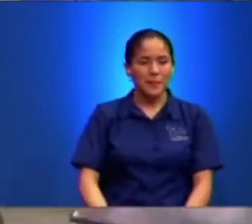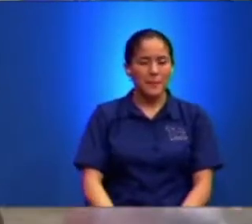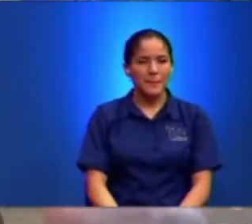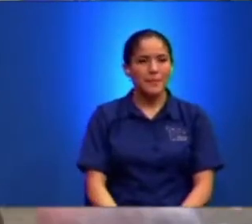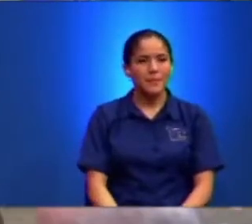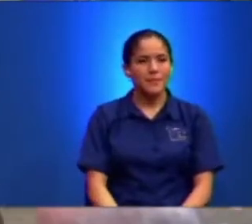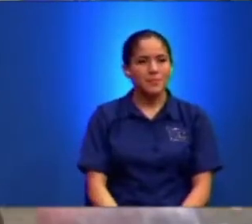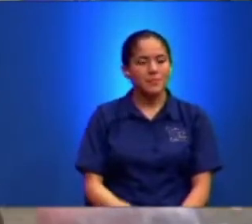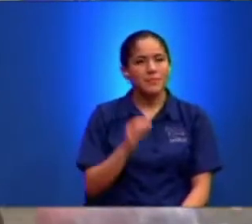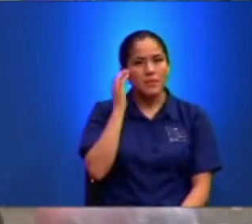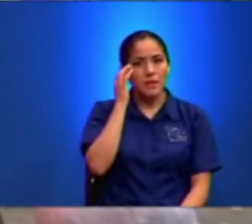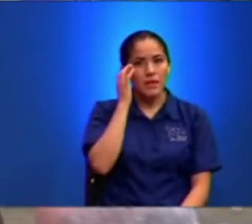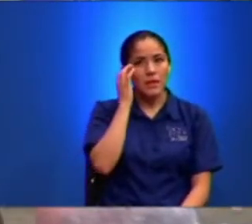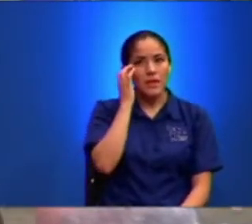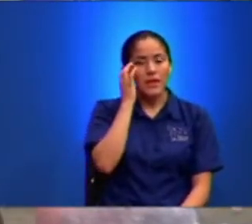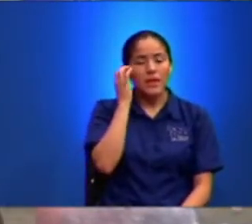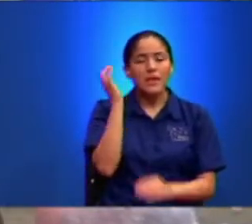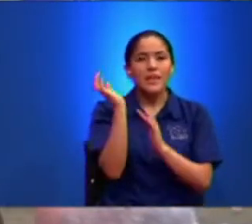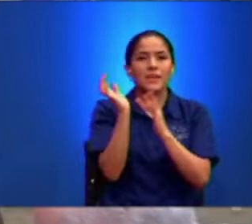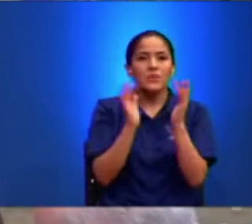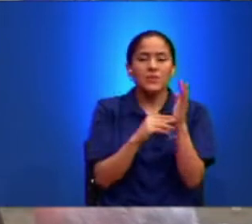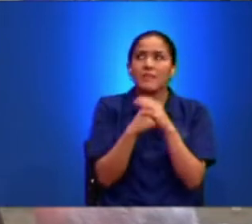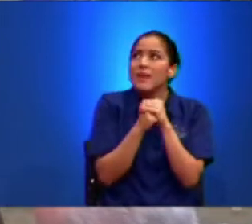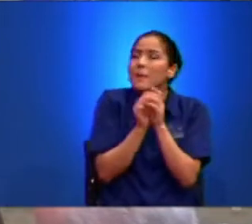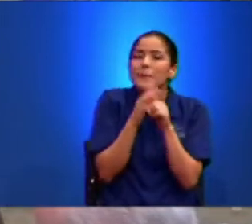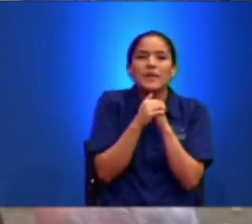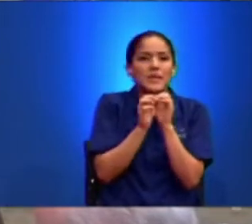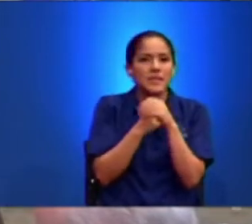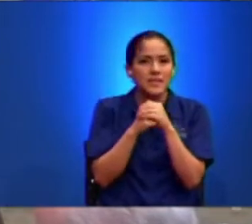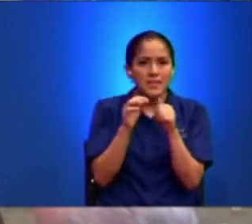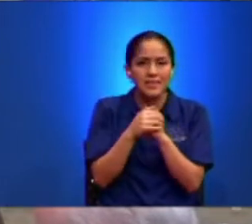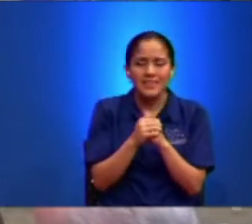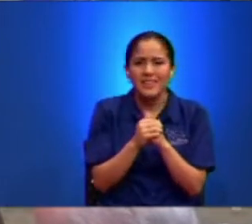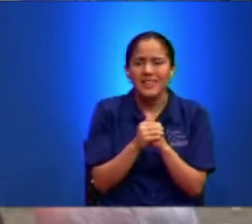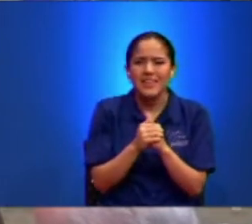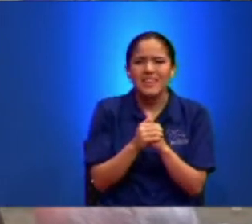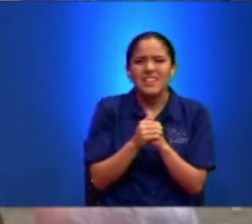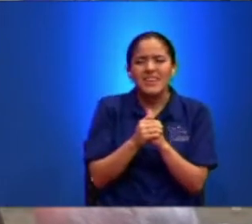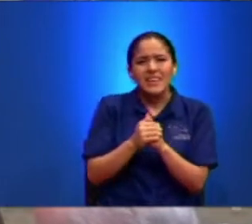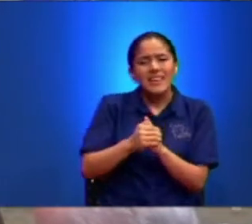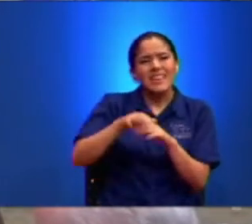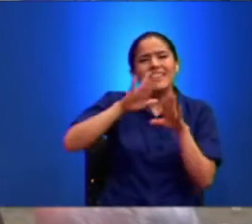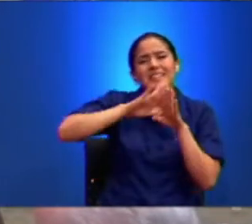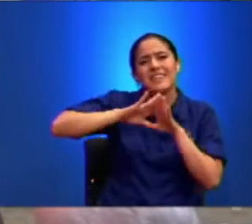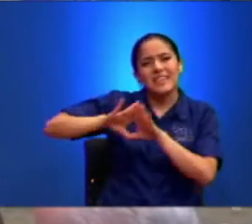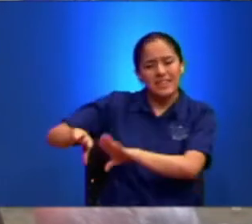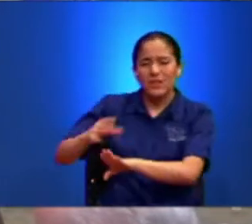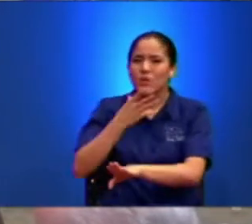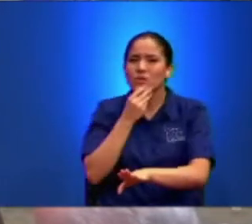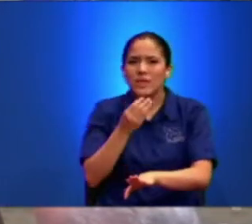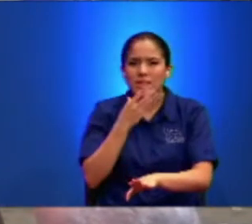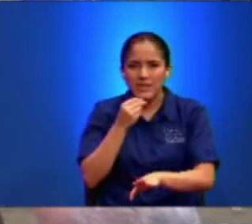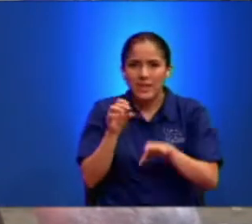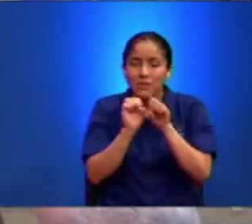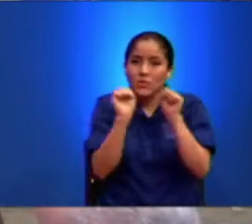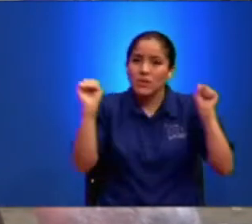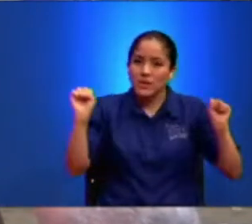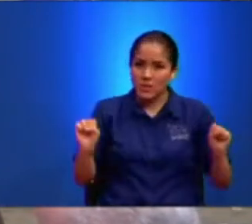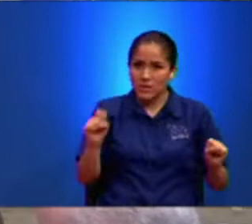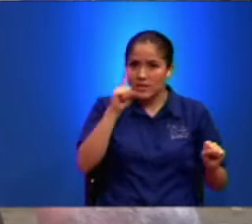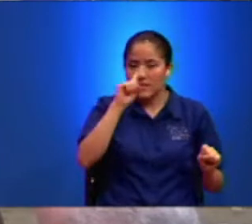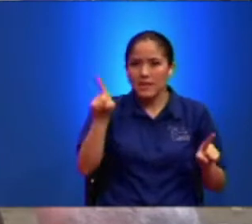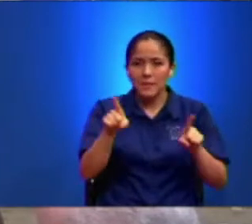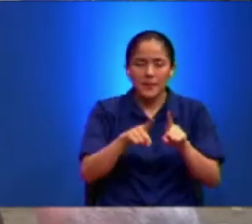del hombre Debía padecer Muchas cosas Y ser rechazado Por los ancianos Los principales Sacerdotes Y los